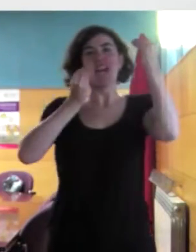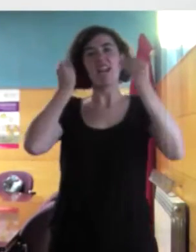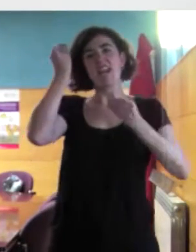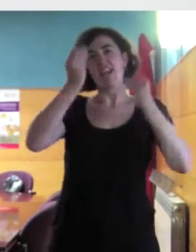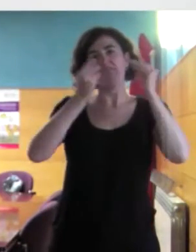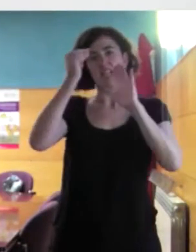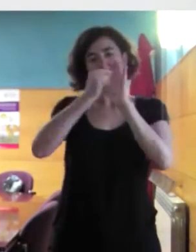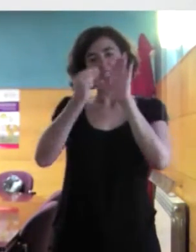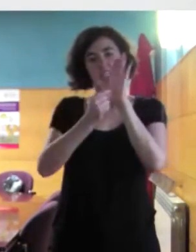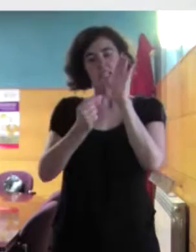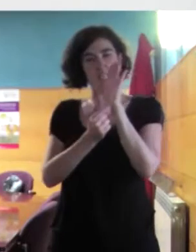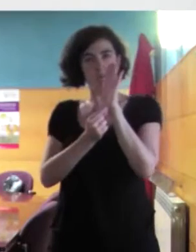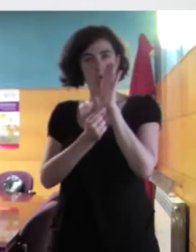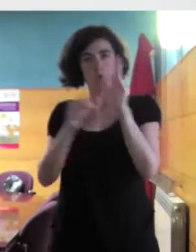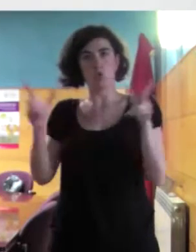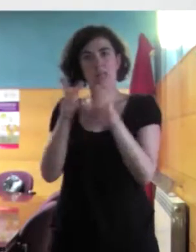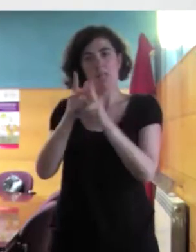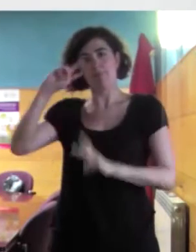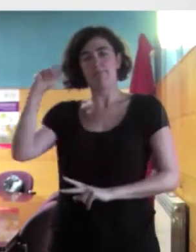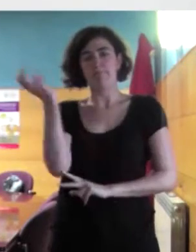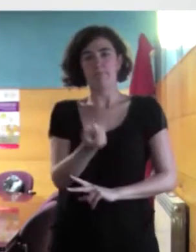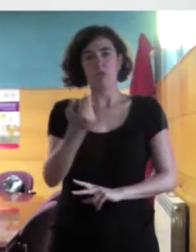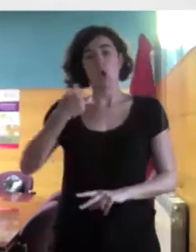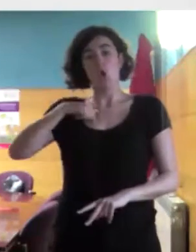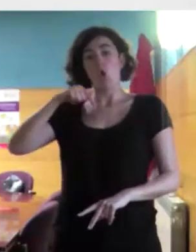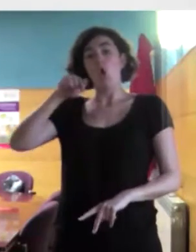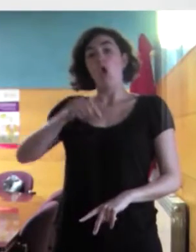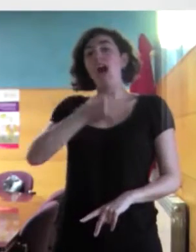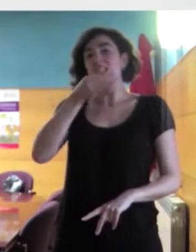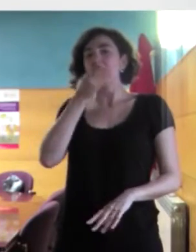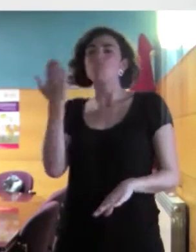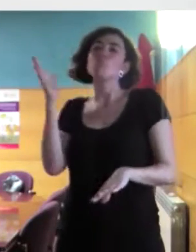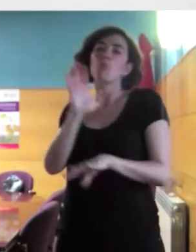ante la diversidad. Entonces, la propuesta mía para esta tarde es esta.